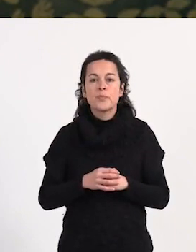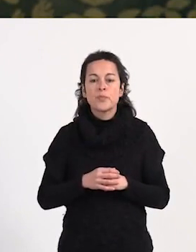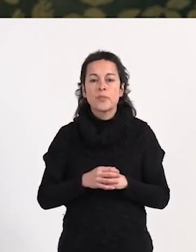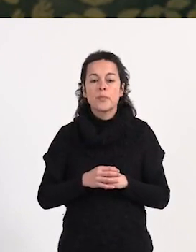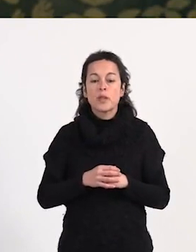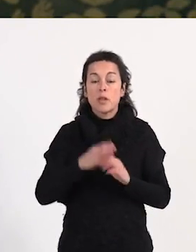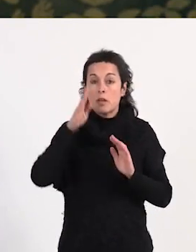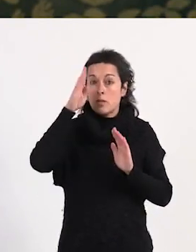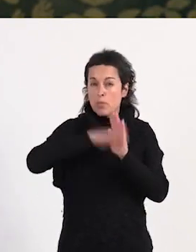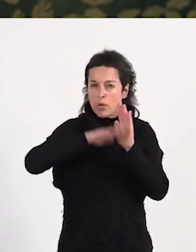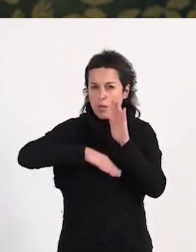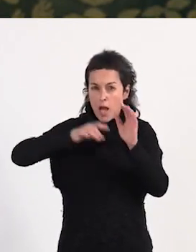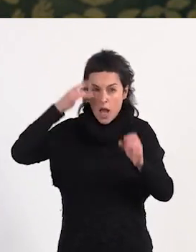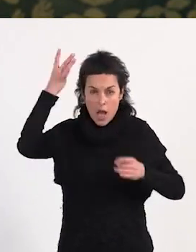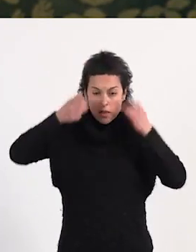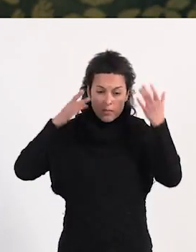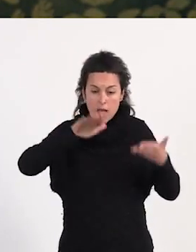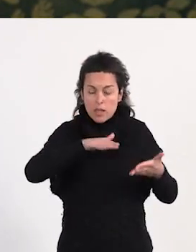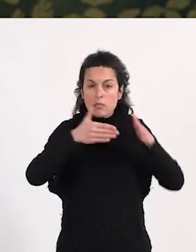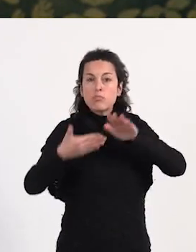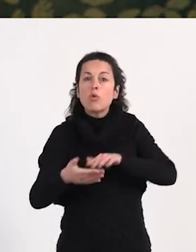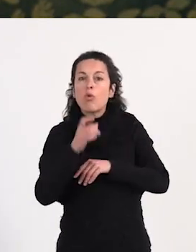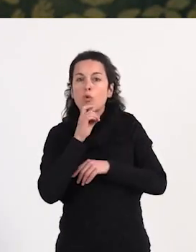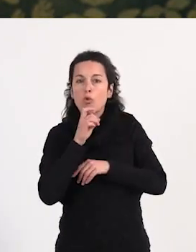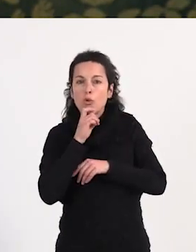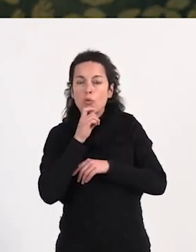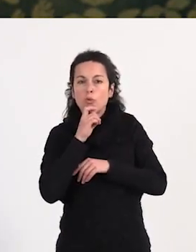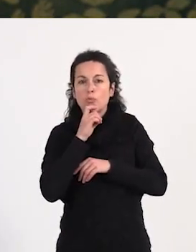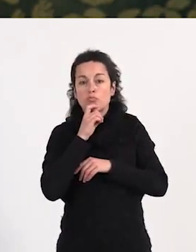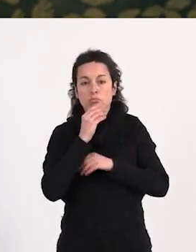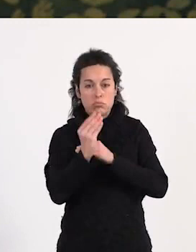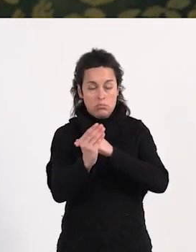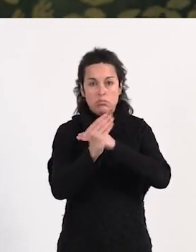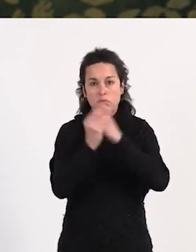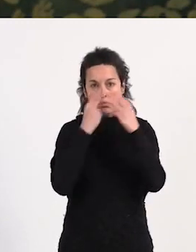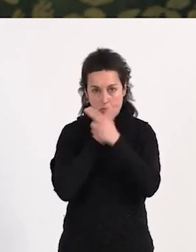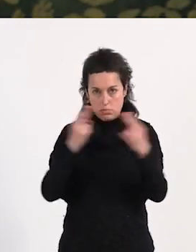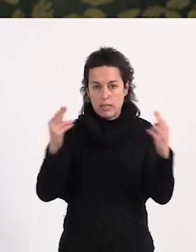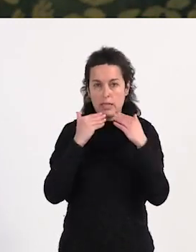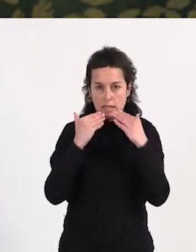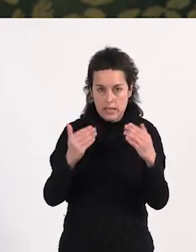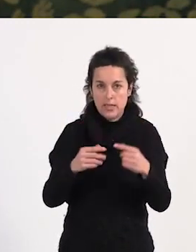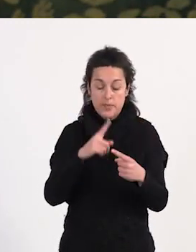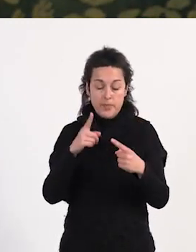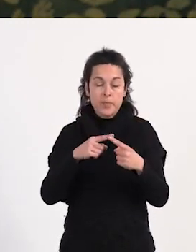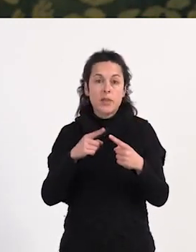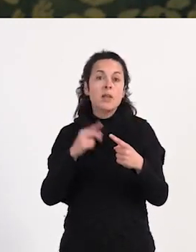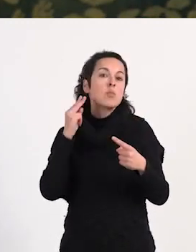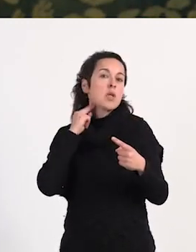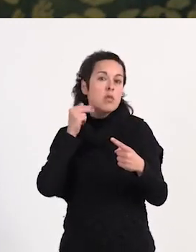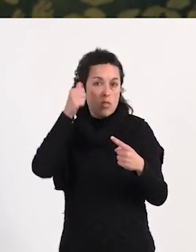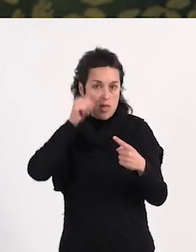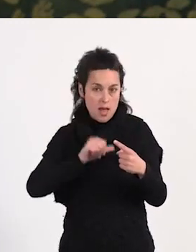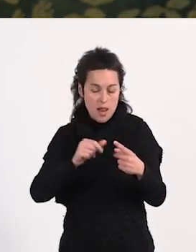llevar a cabo todas estas actividades del programa, contamos con la financiación pública, tanto de la Diputación Foral de